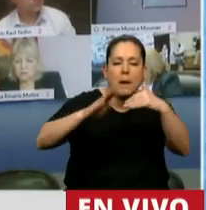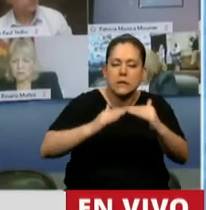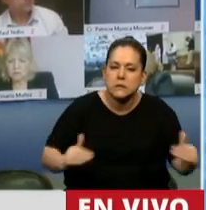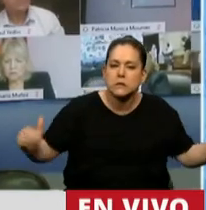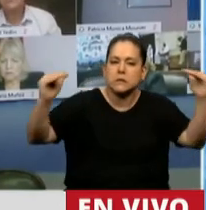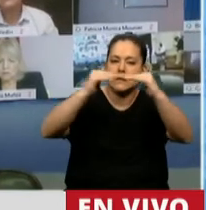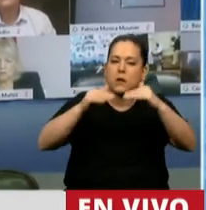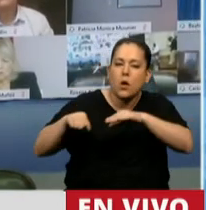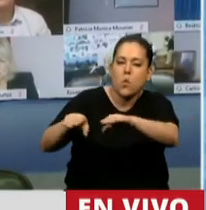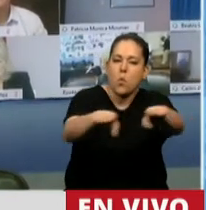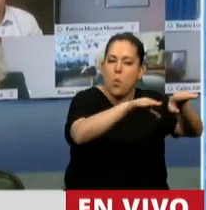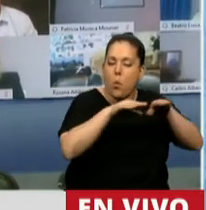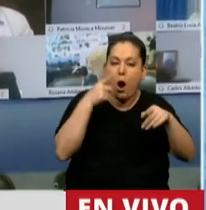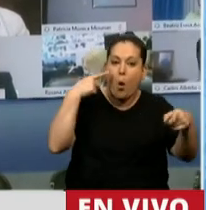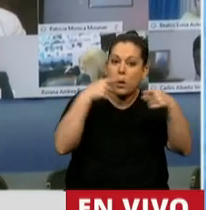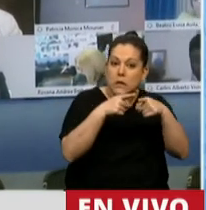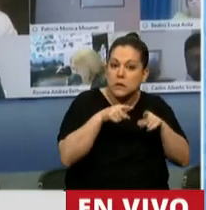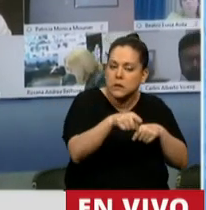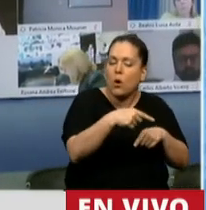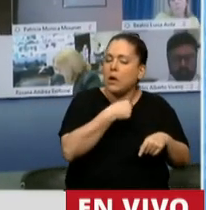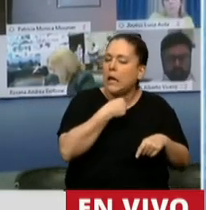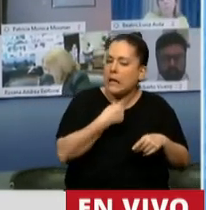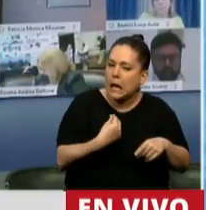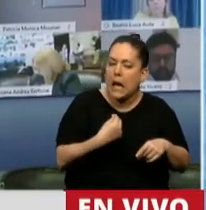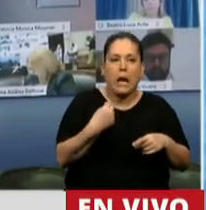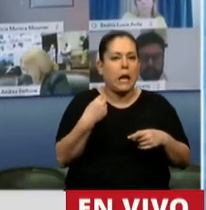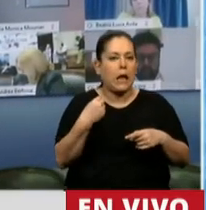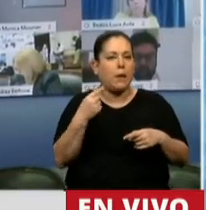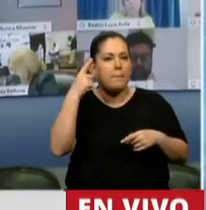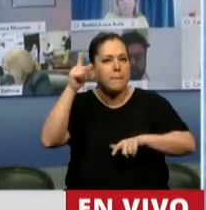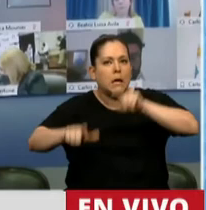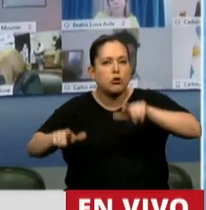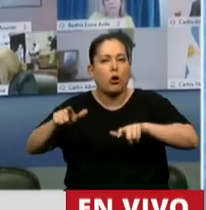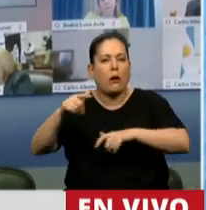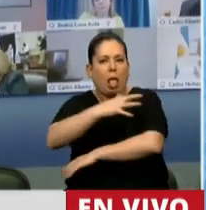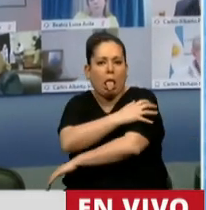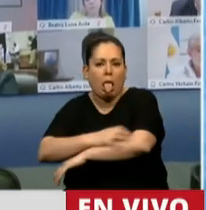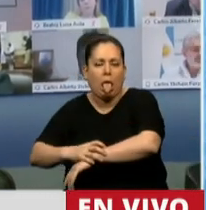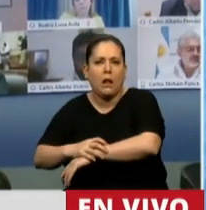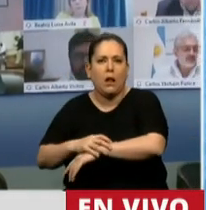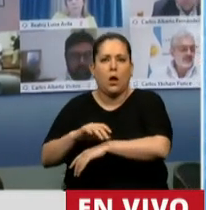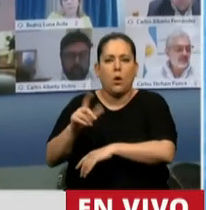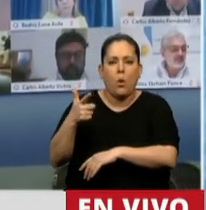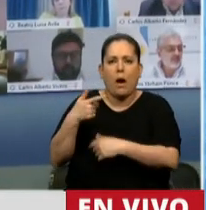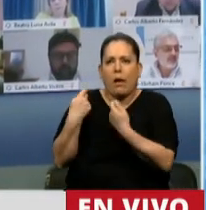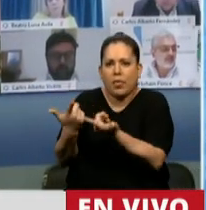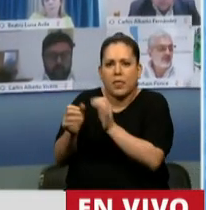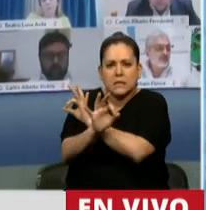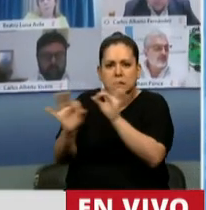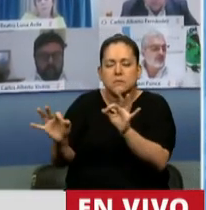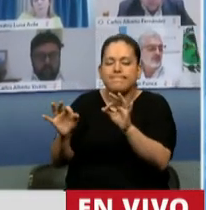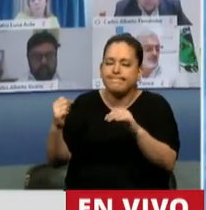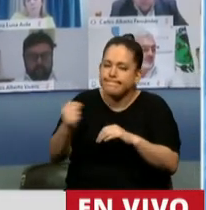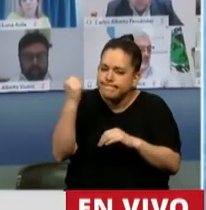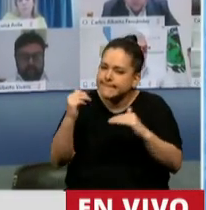más igualitaria, que piensa en el que menos tiene o en el de más desprotegido, el poder